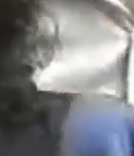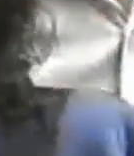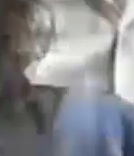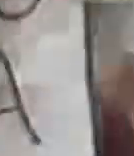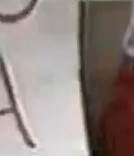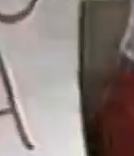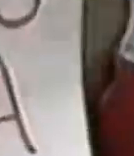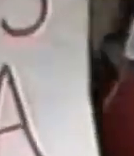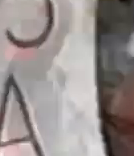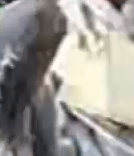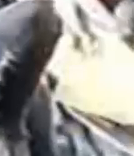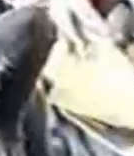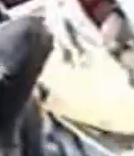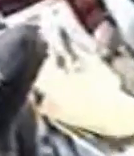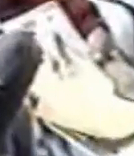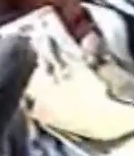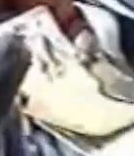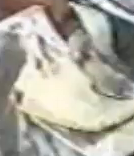cumplir.